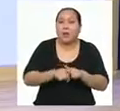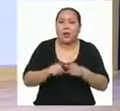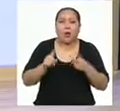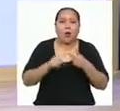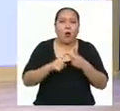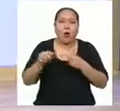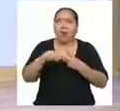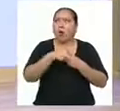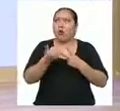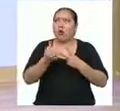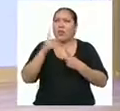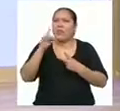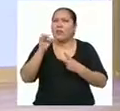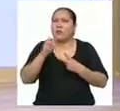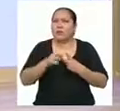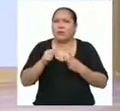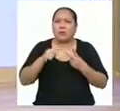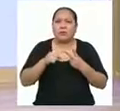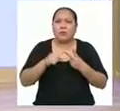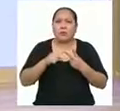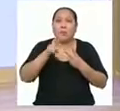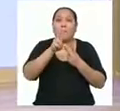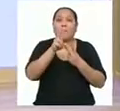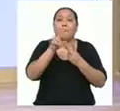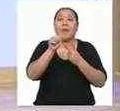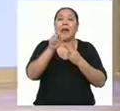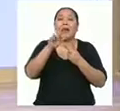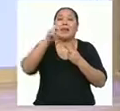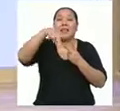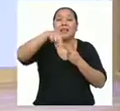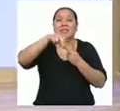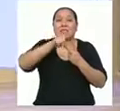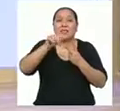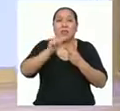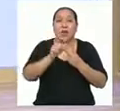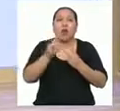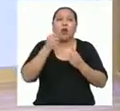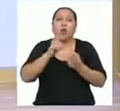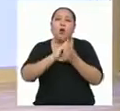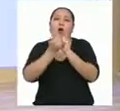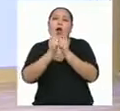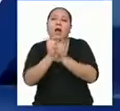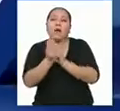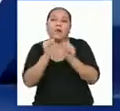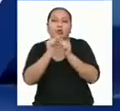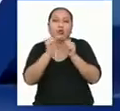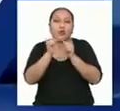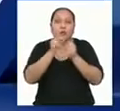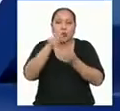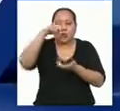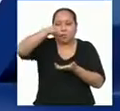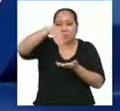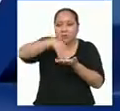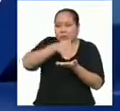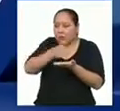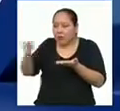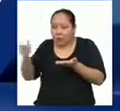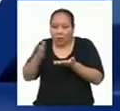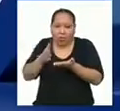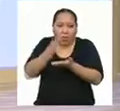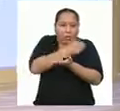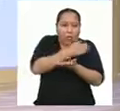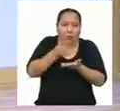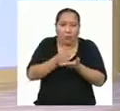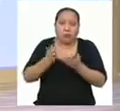que otra medida de dispersión es la varianza, que representa cómo varía una serie de valores o datos con respecto